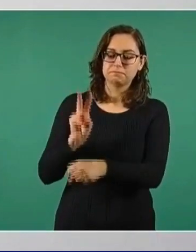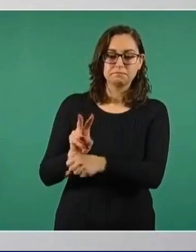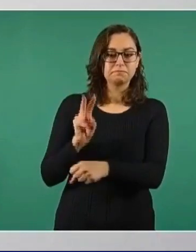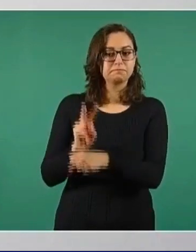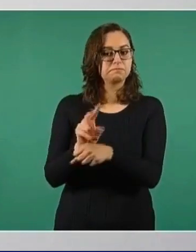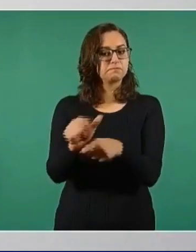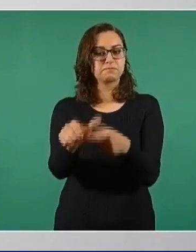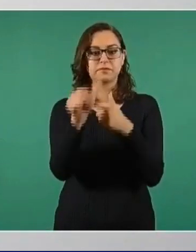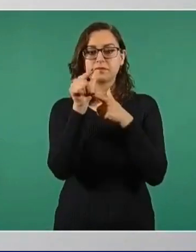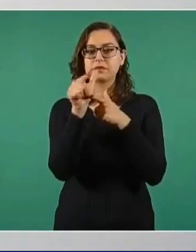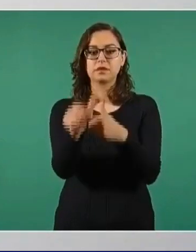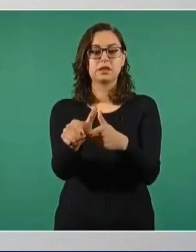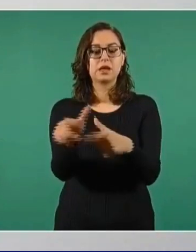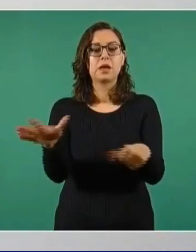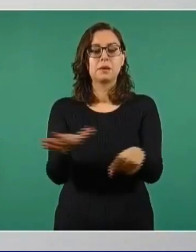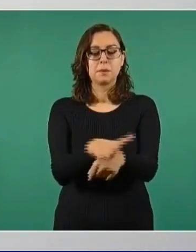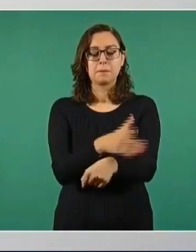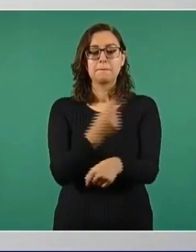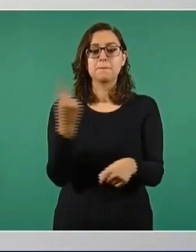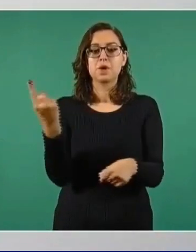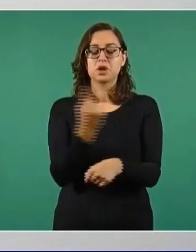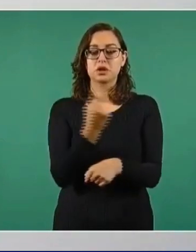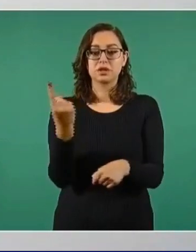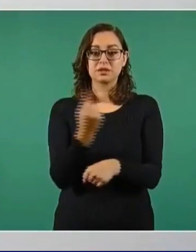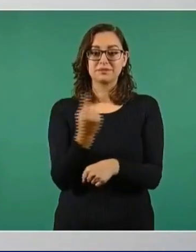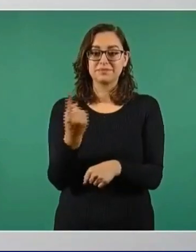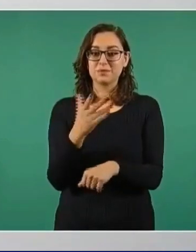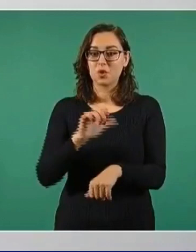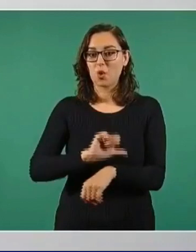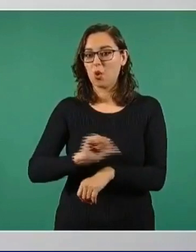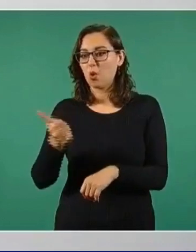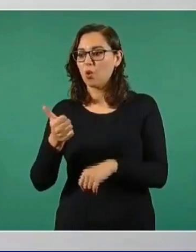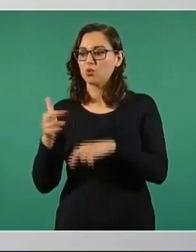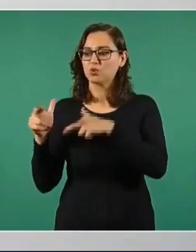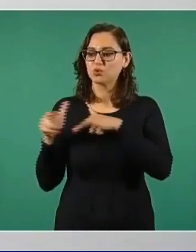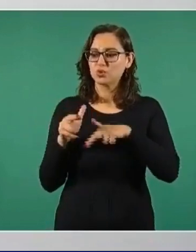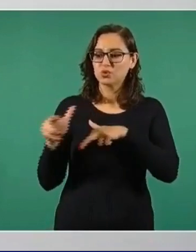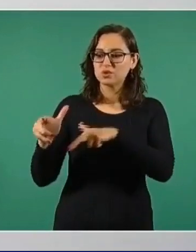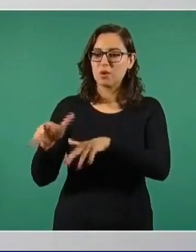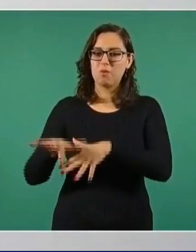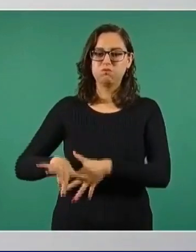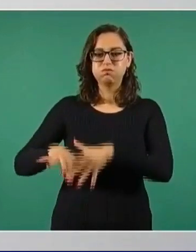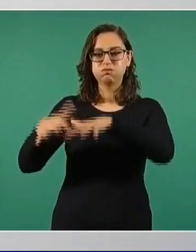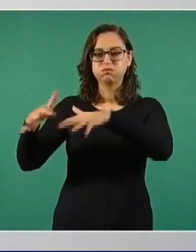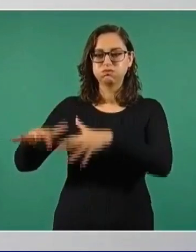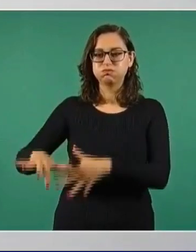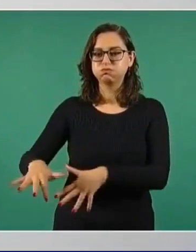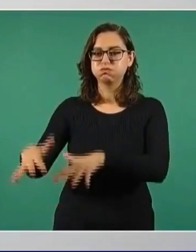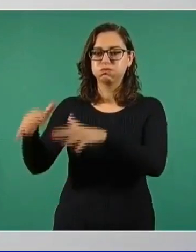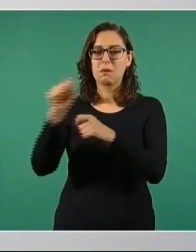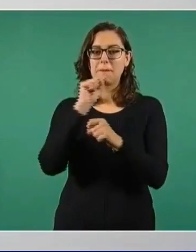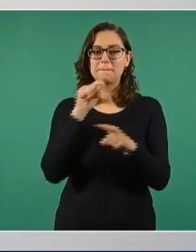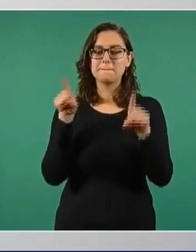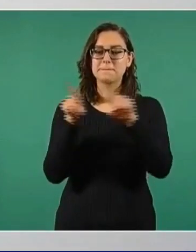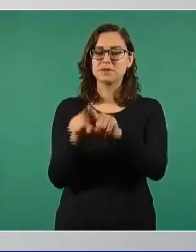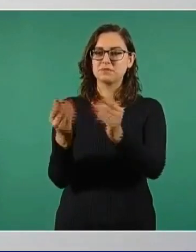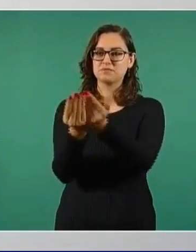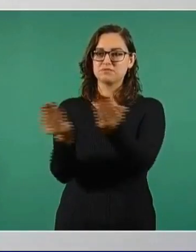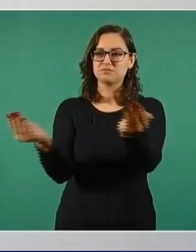desbordaron ríos, presas, llovió muchísimo